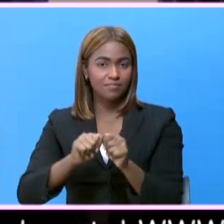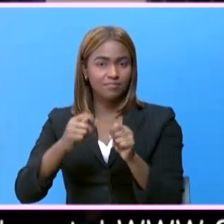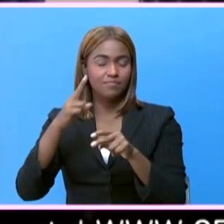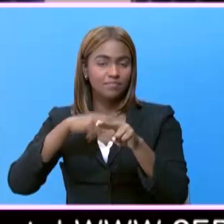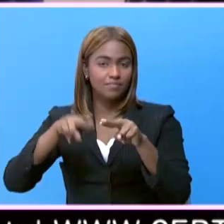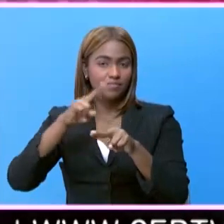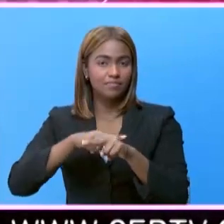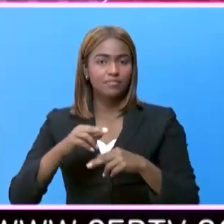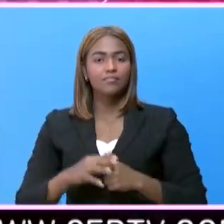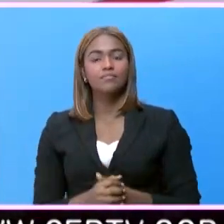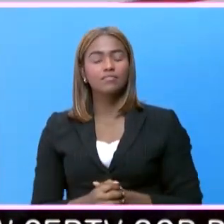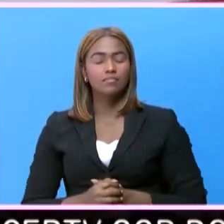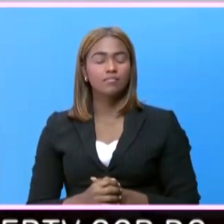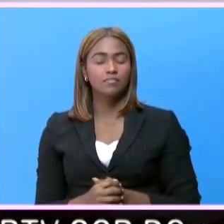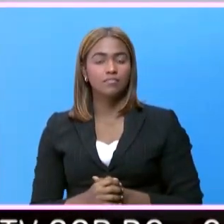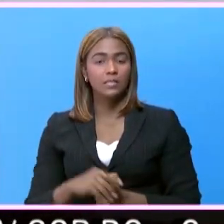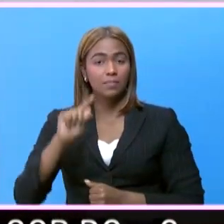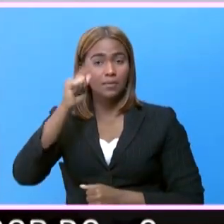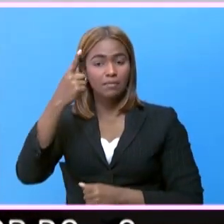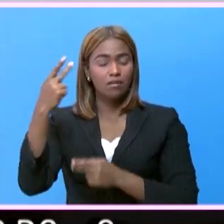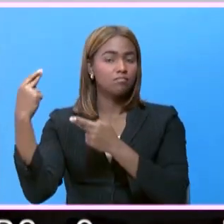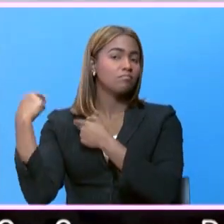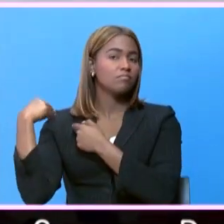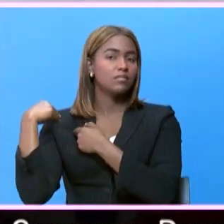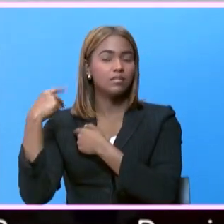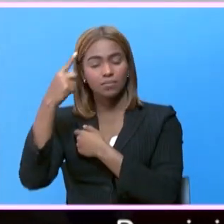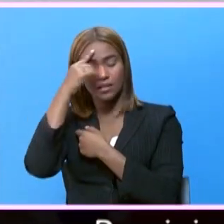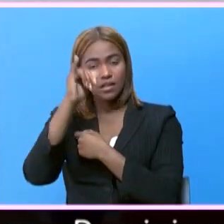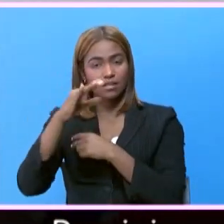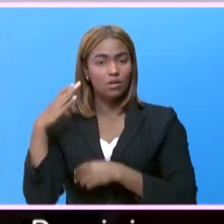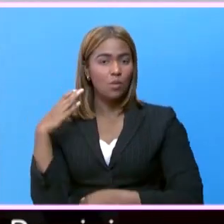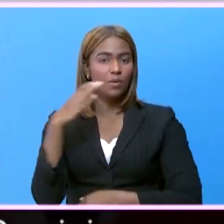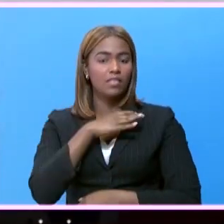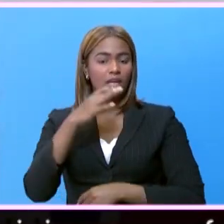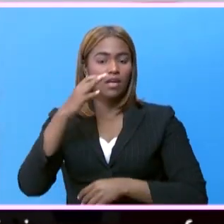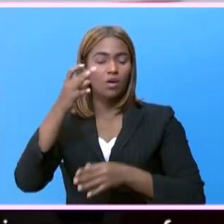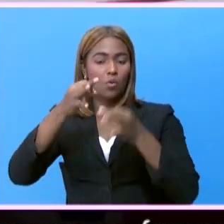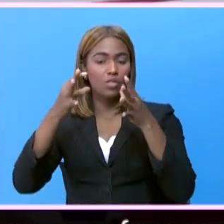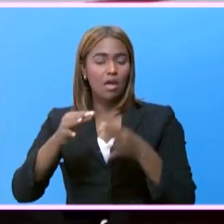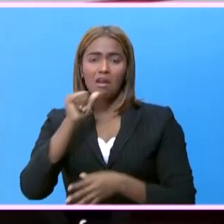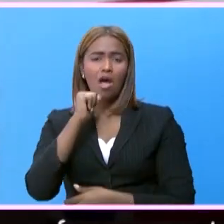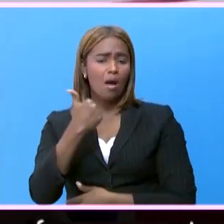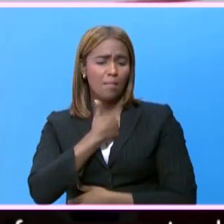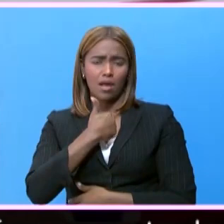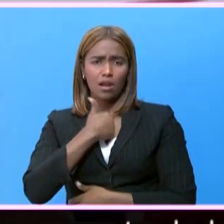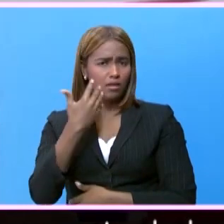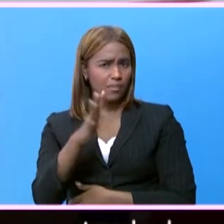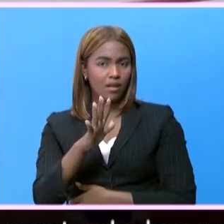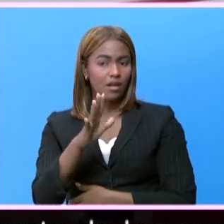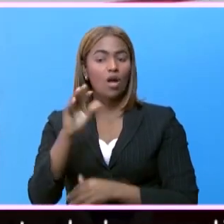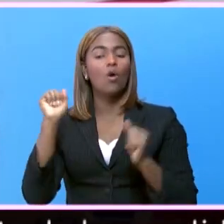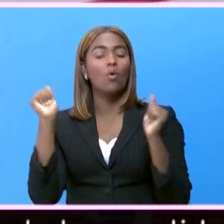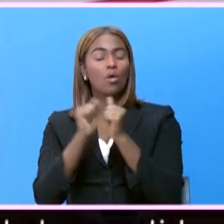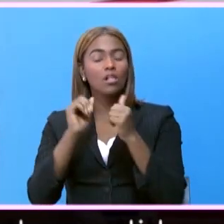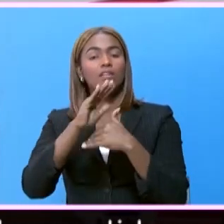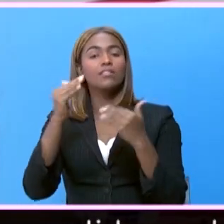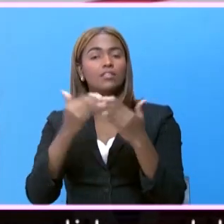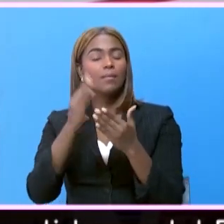nacional. La primera tarea de este comité ejecutivo, no mía en sentido particular, va a ser,